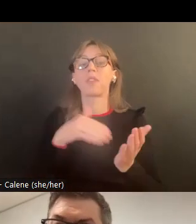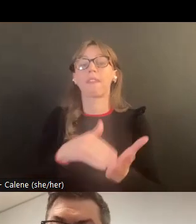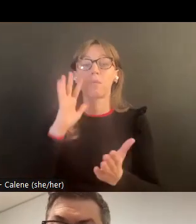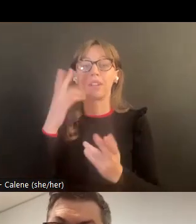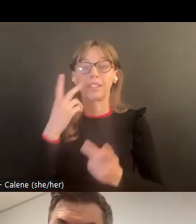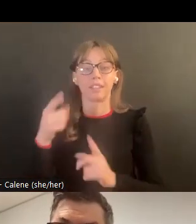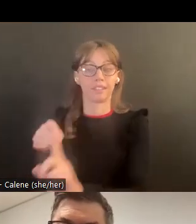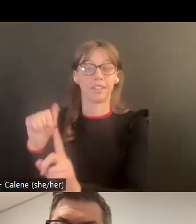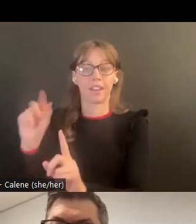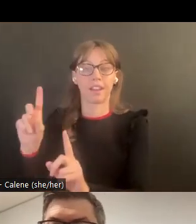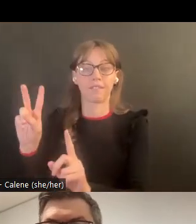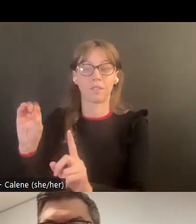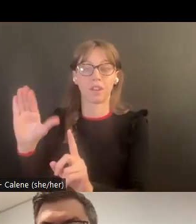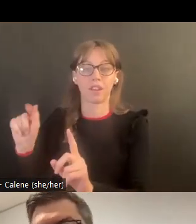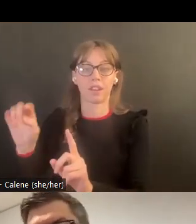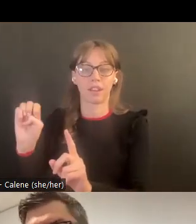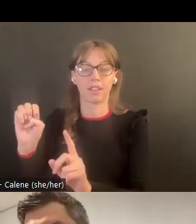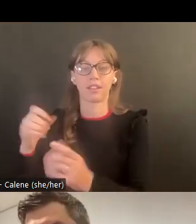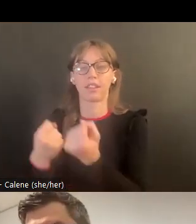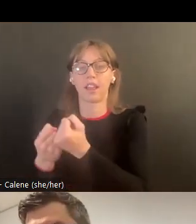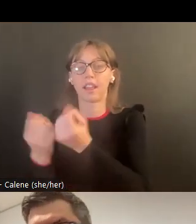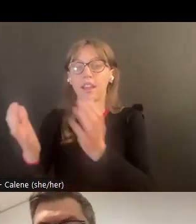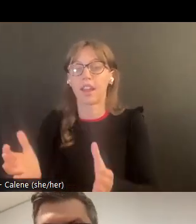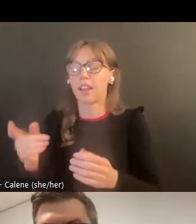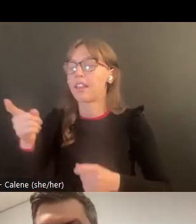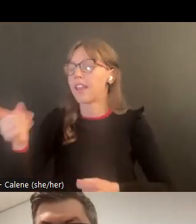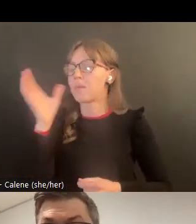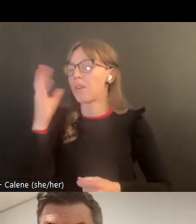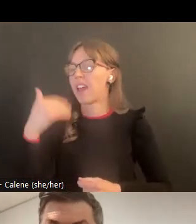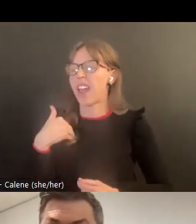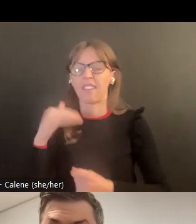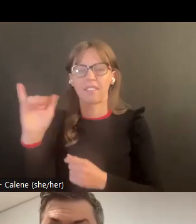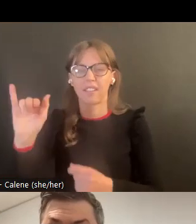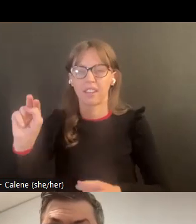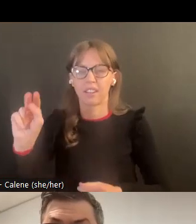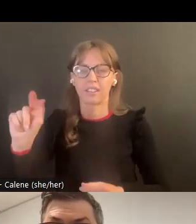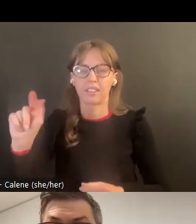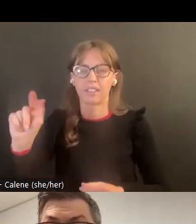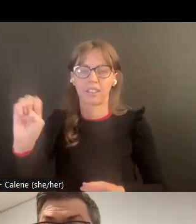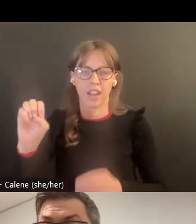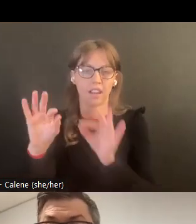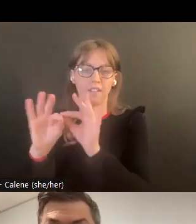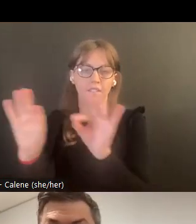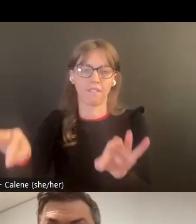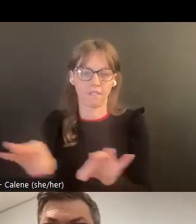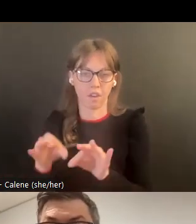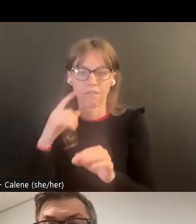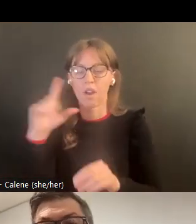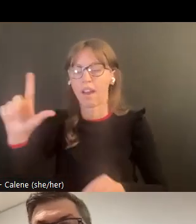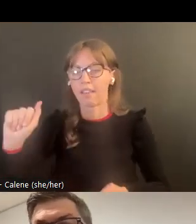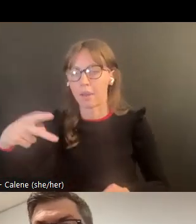Entonces, muchas veces va a haber alguien que esté abogando por la víctima que está haciendo